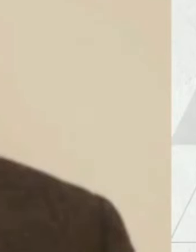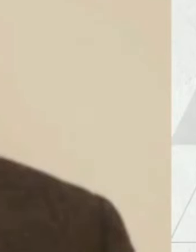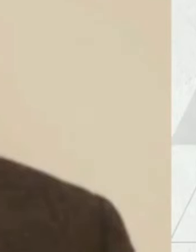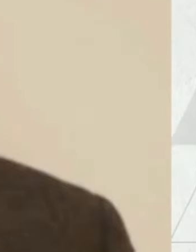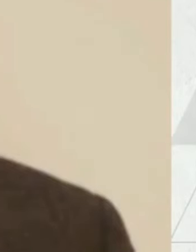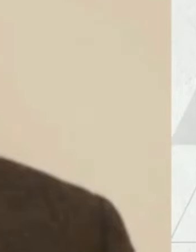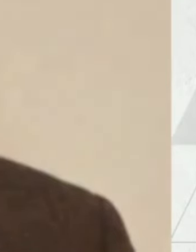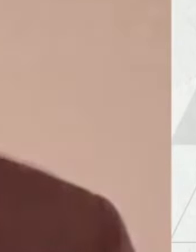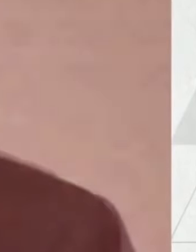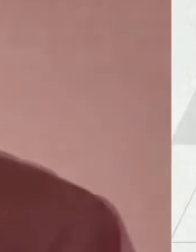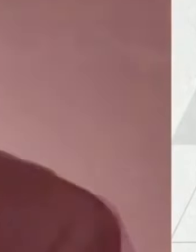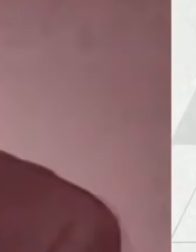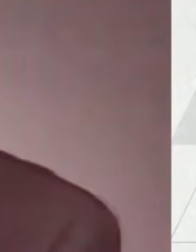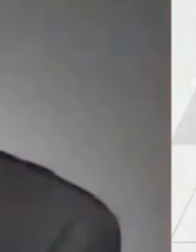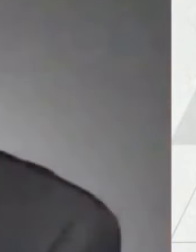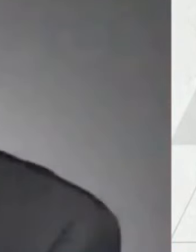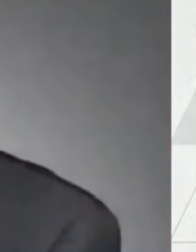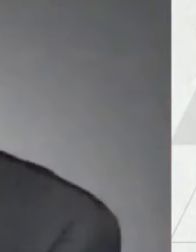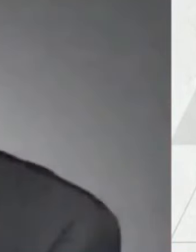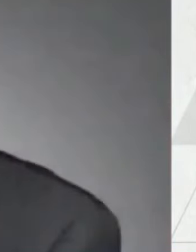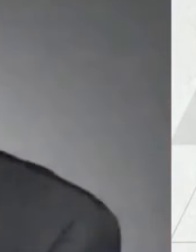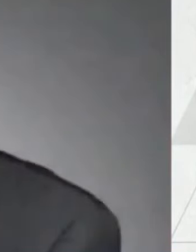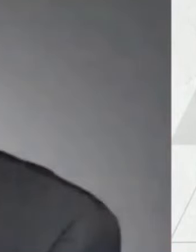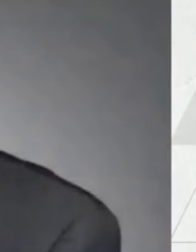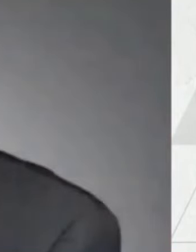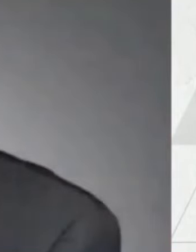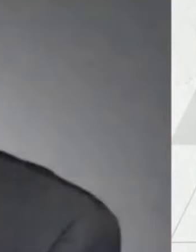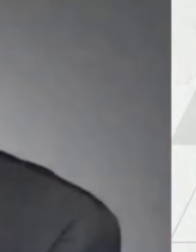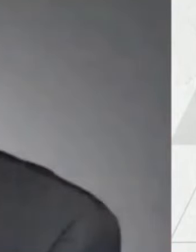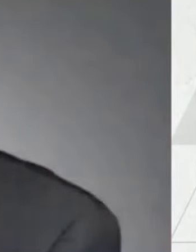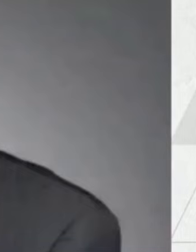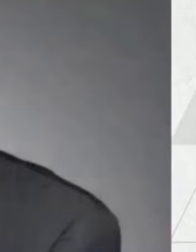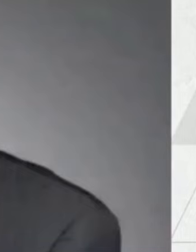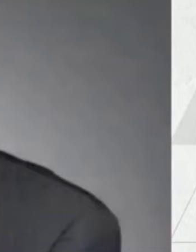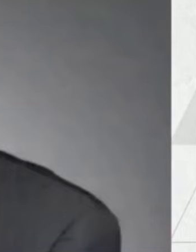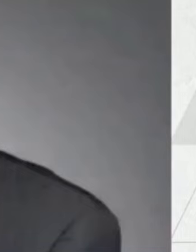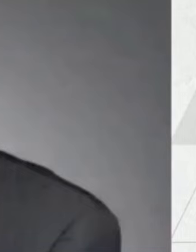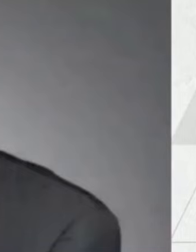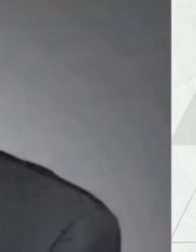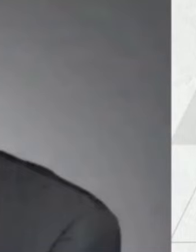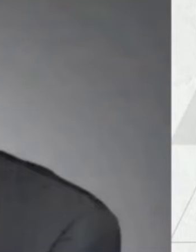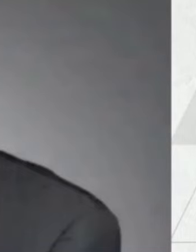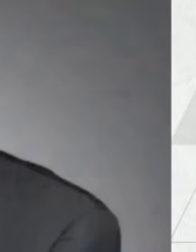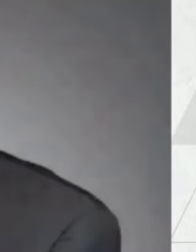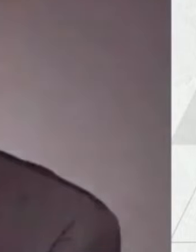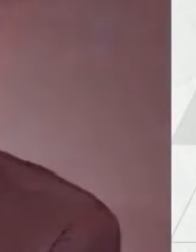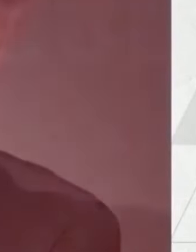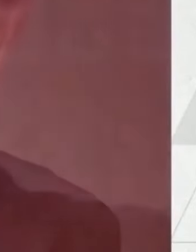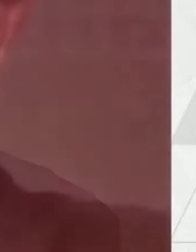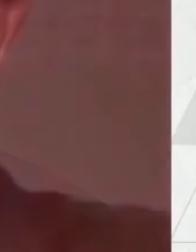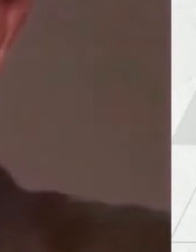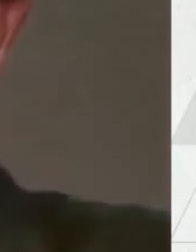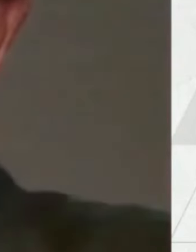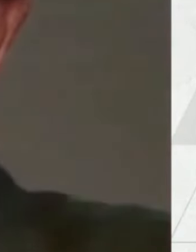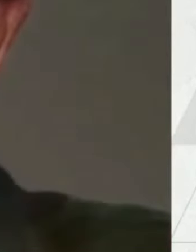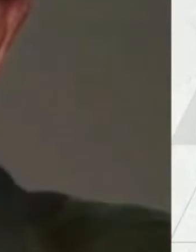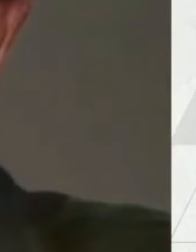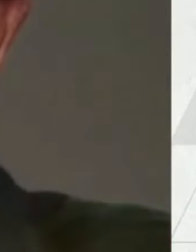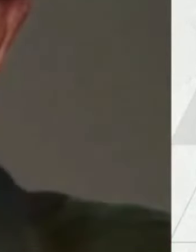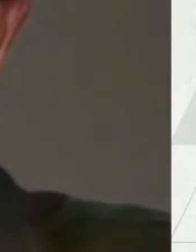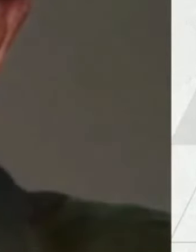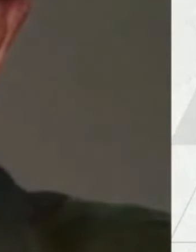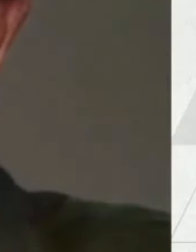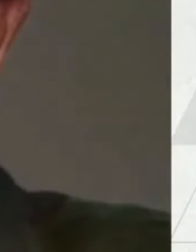generosidad por fondos gubernamentales a través de instancias en las que esos proyectos se ganaban